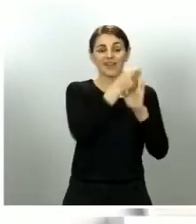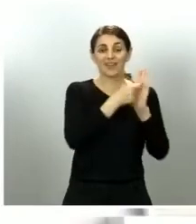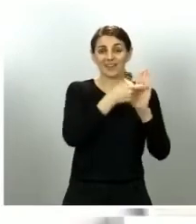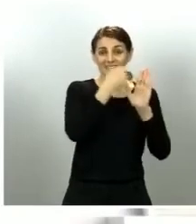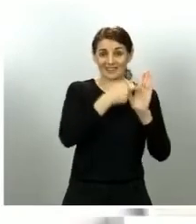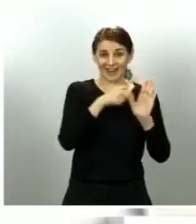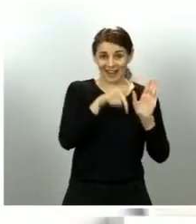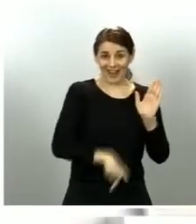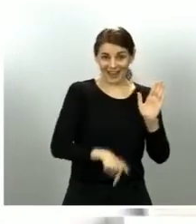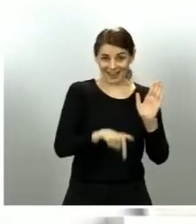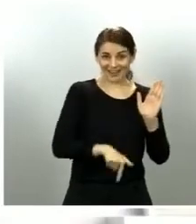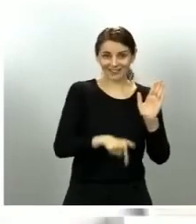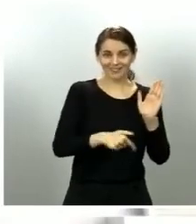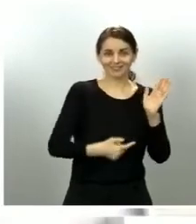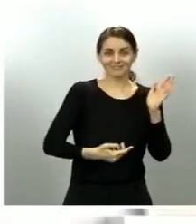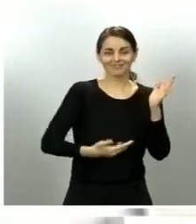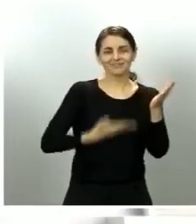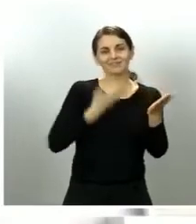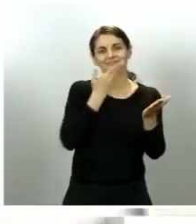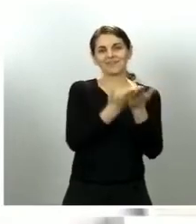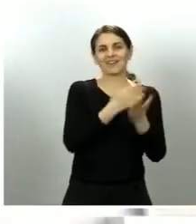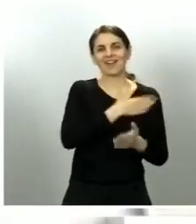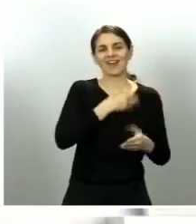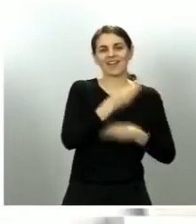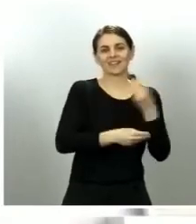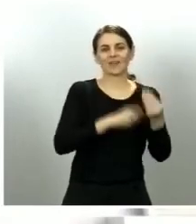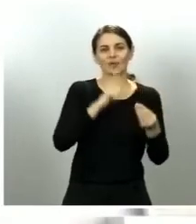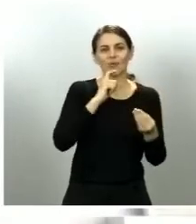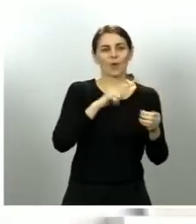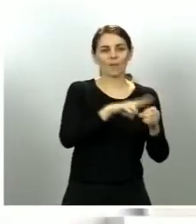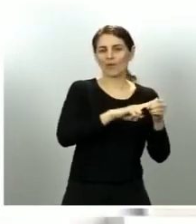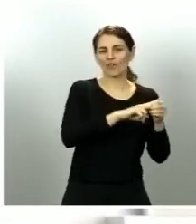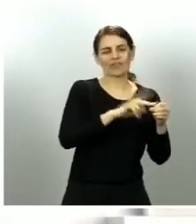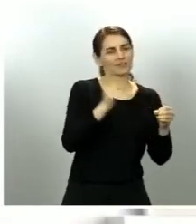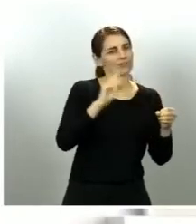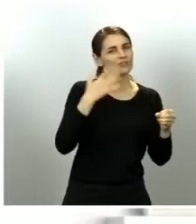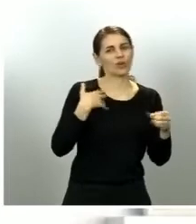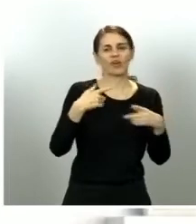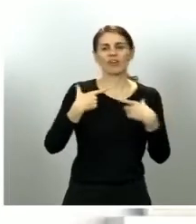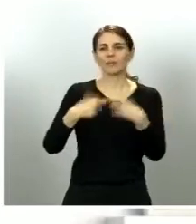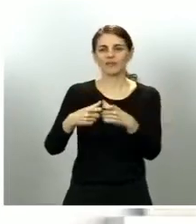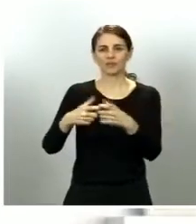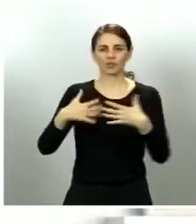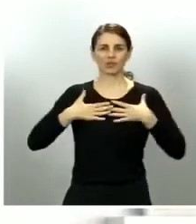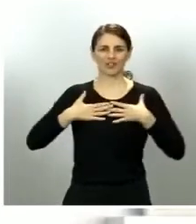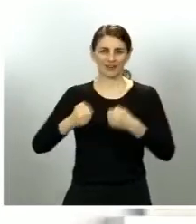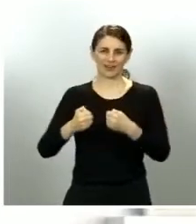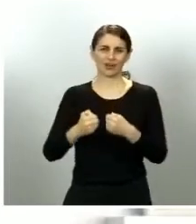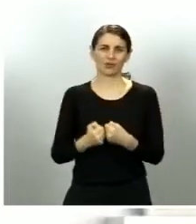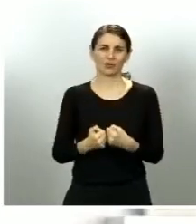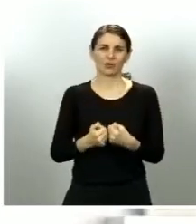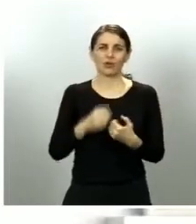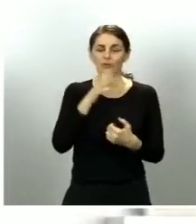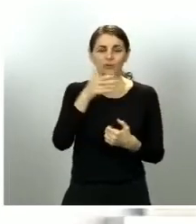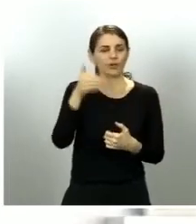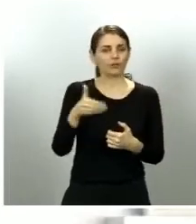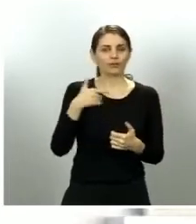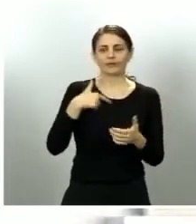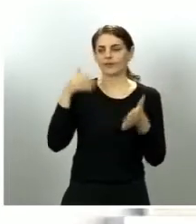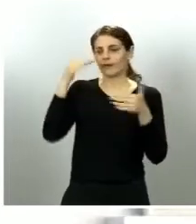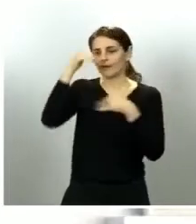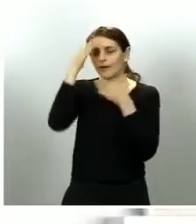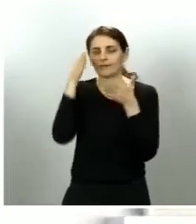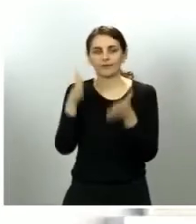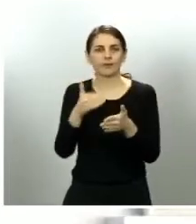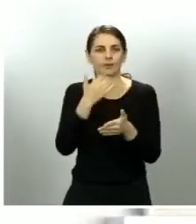sea por departamentos sanitarios y no por provincias para atender a otros criterios como movilidad económicos es una